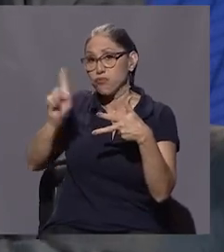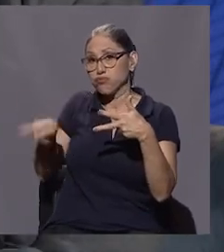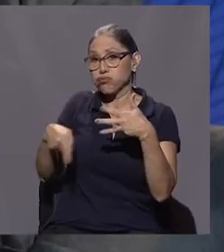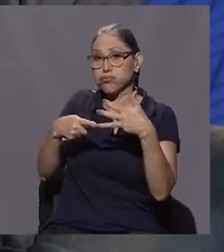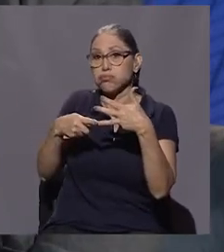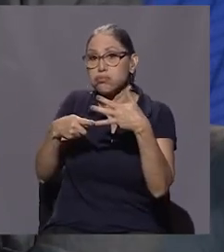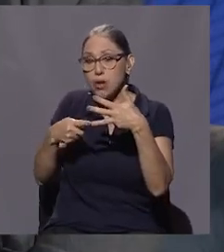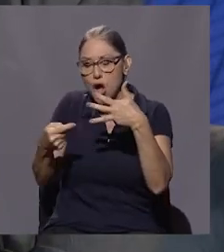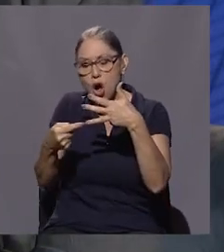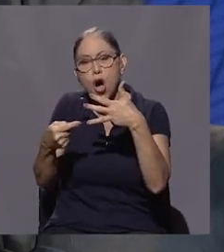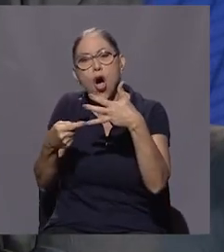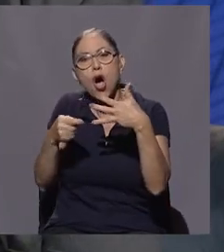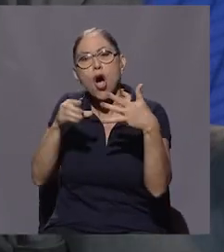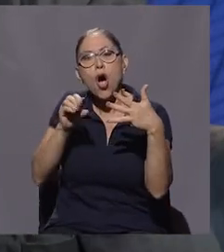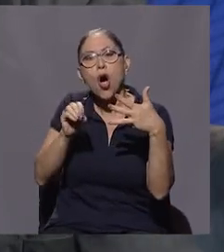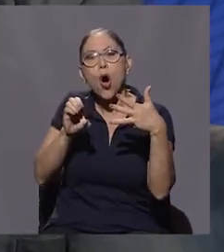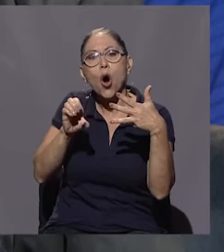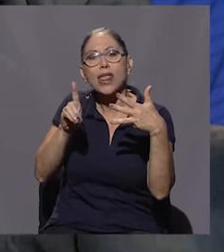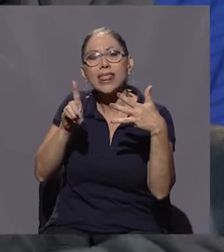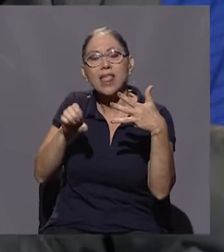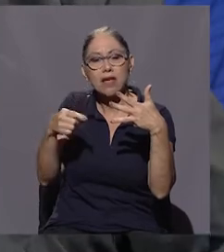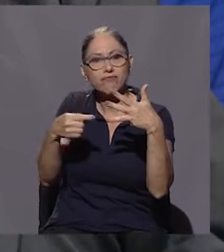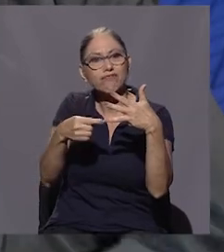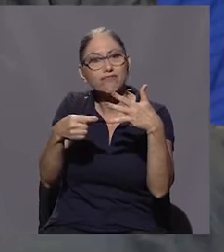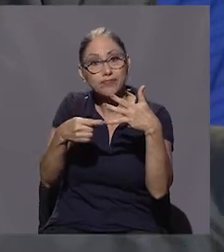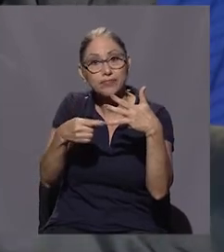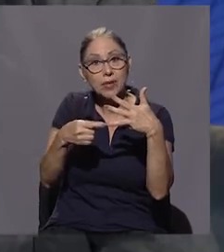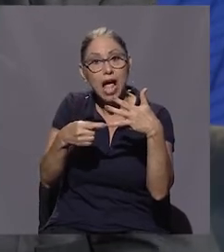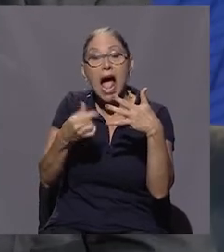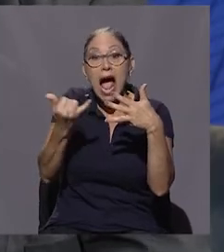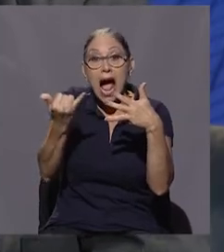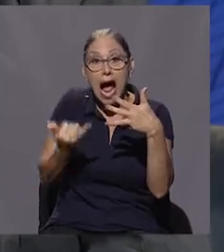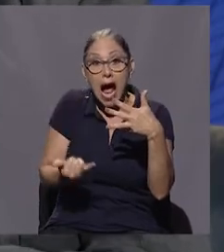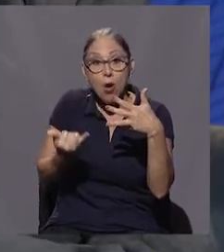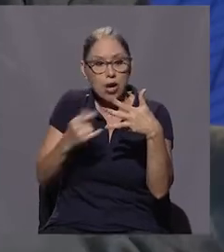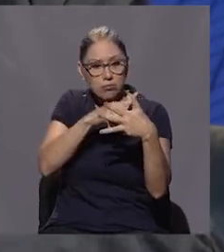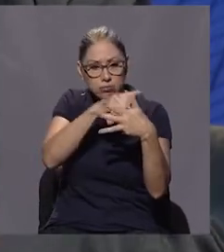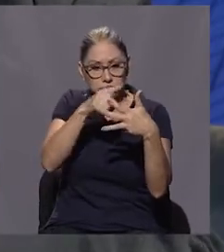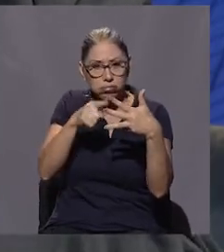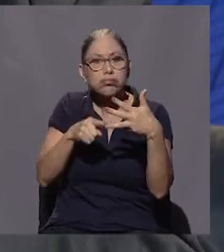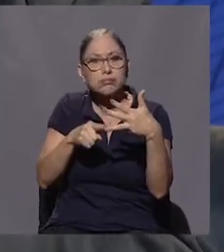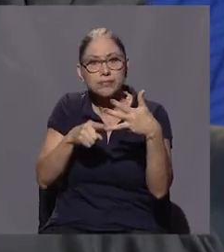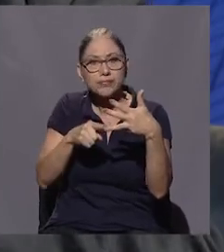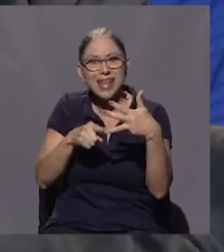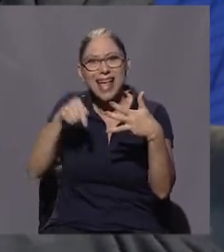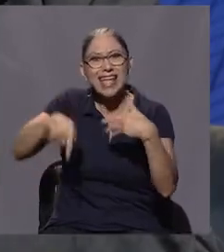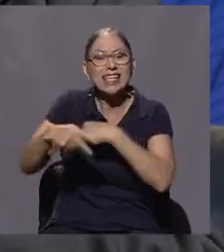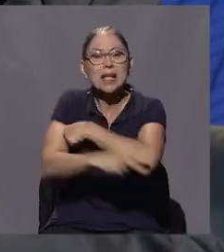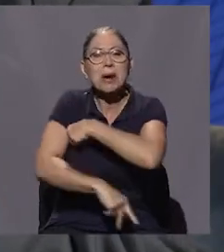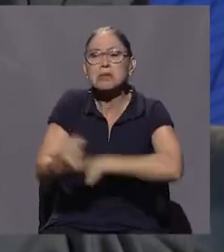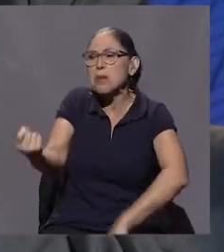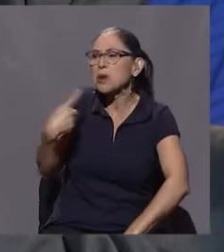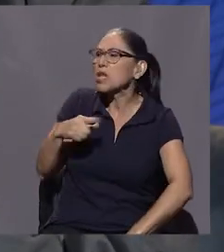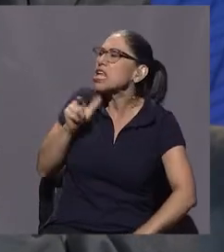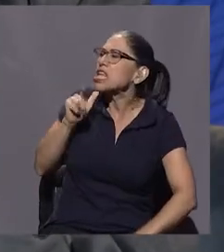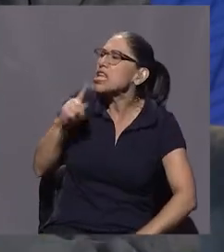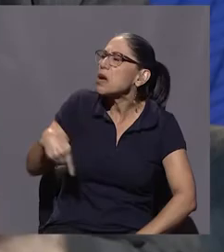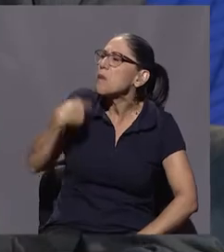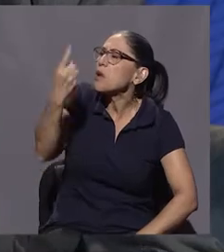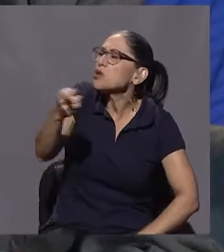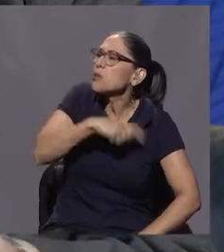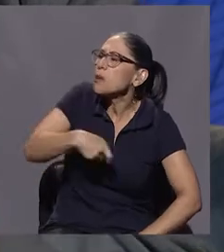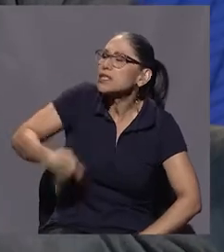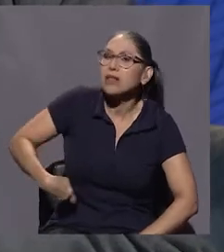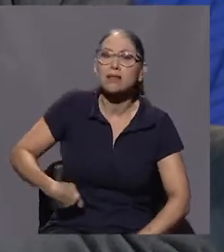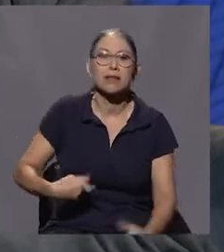la OCDE. Entonces resulta que ahora en este país me preguntan, ¿quién va a ser el próximo presidente?